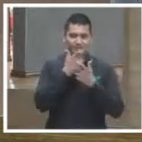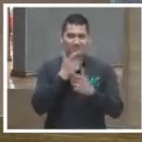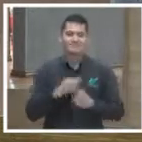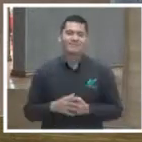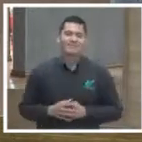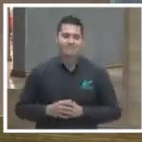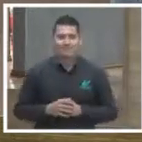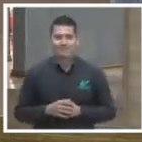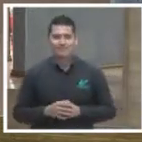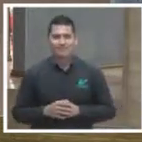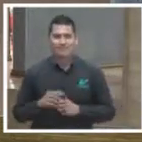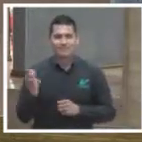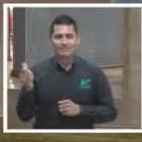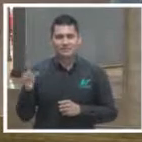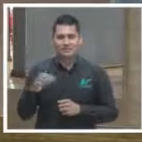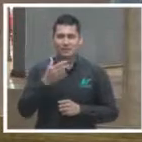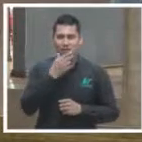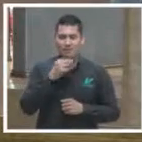magistrado Jorge